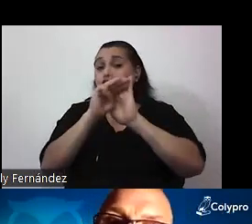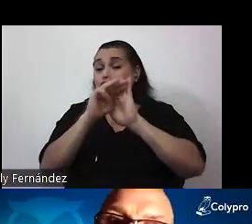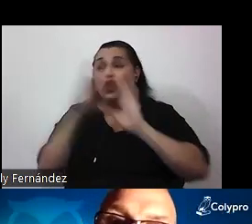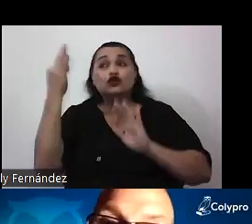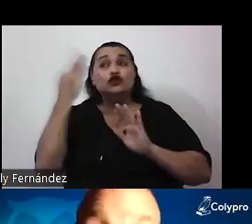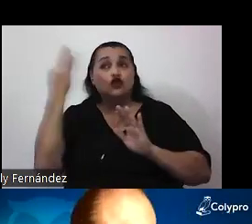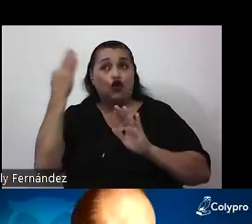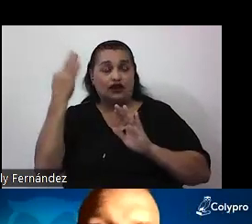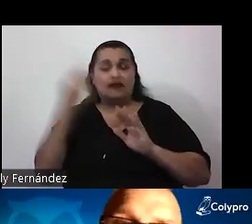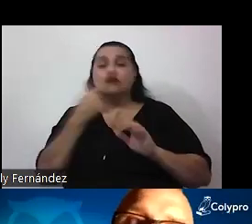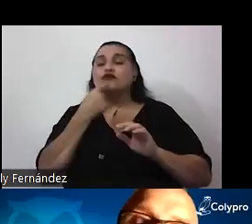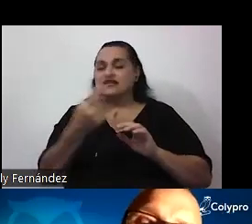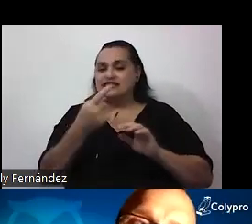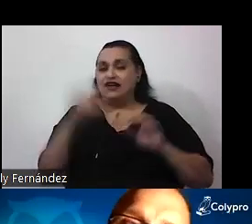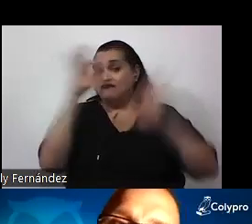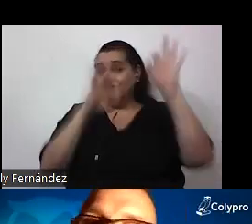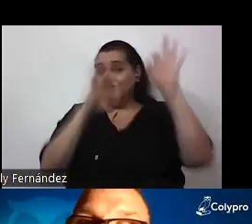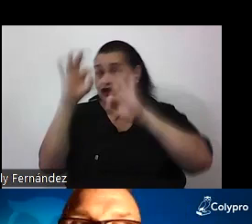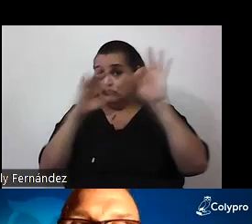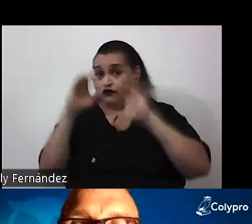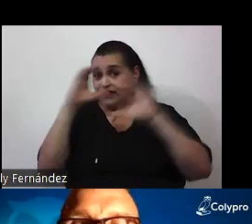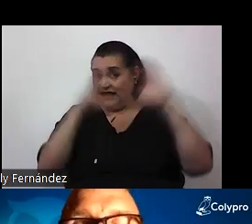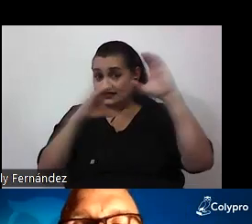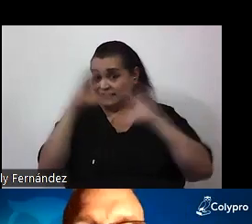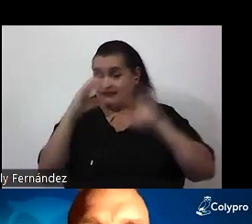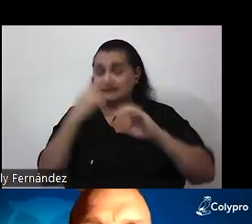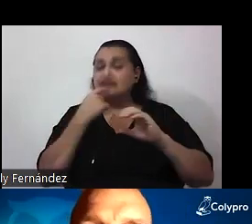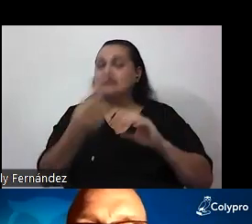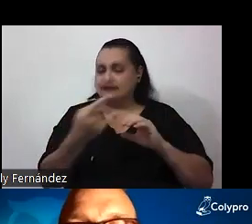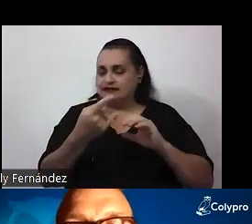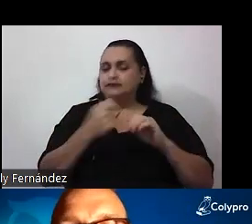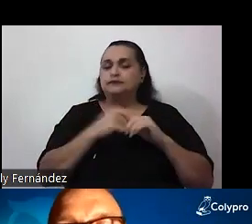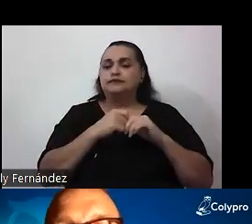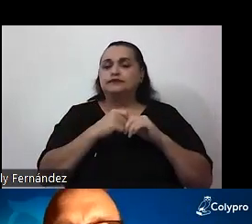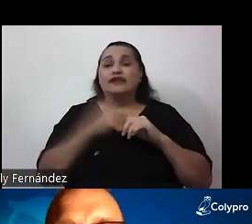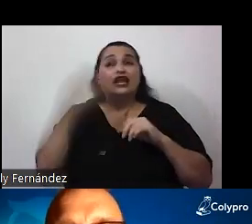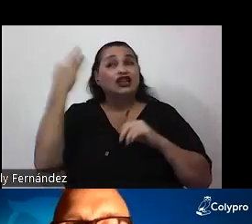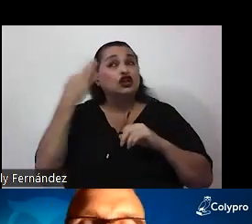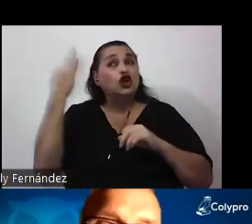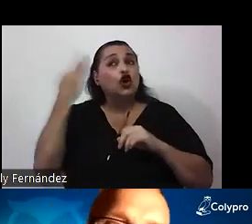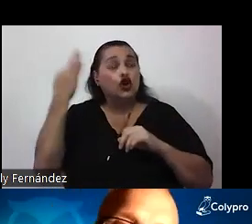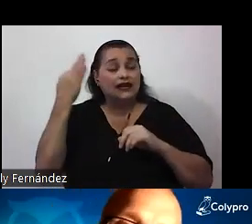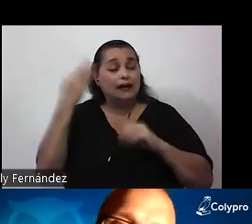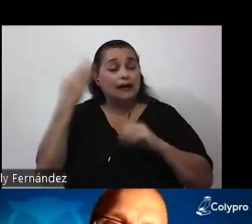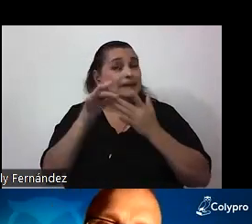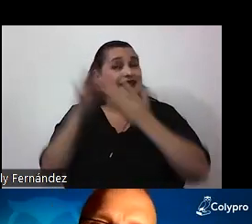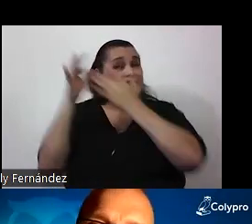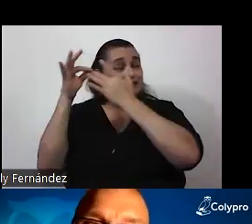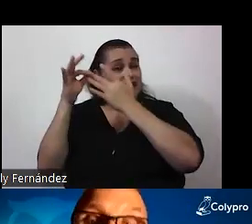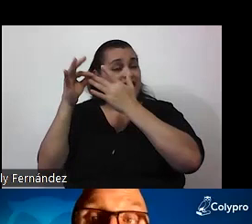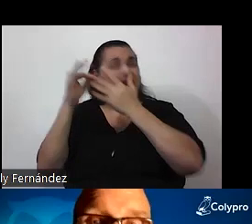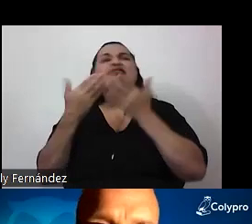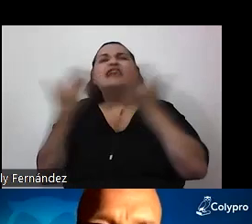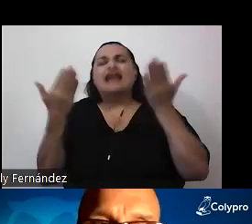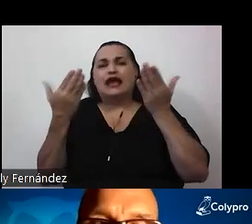en filosofía de la ciencia, lo que dice es que lo principal de las teorías científicas son